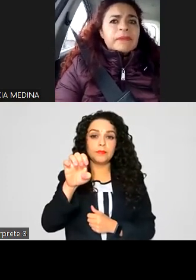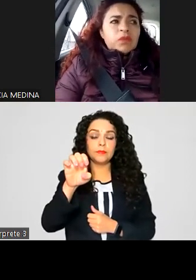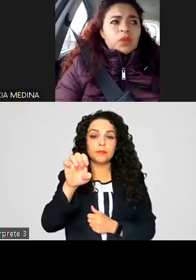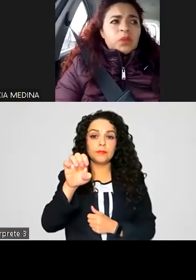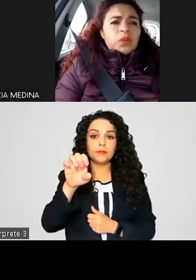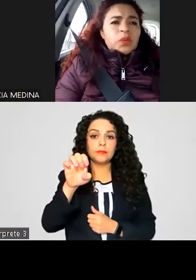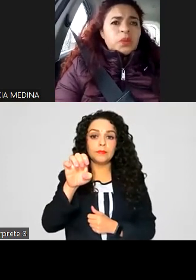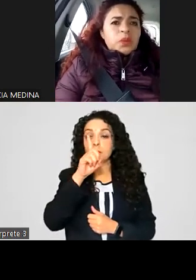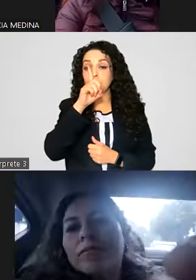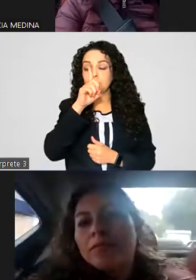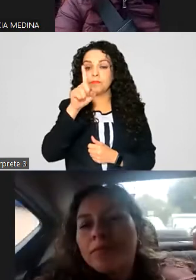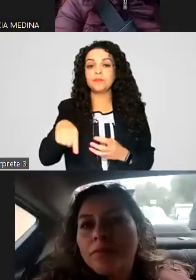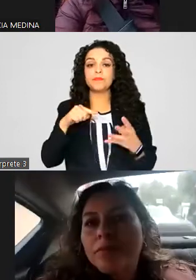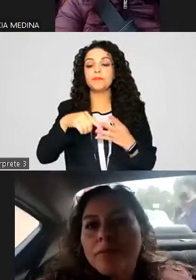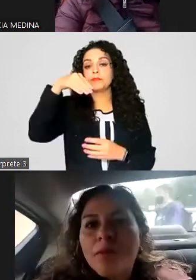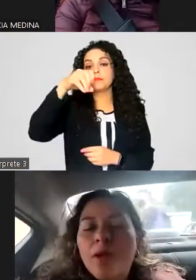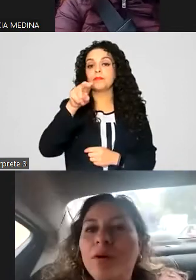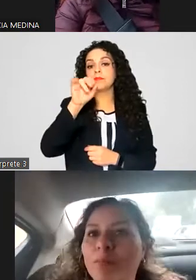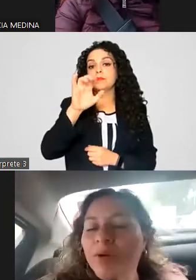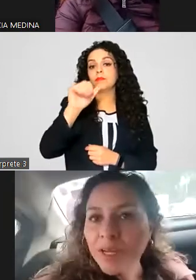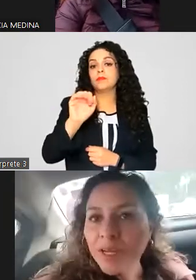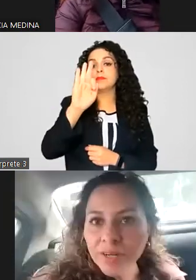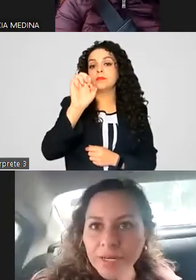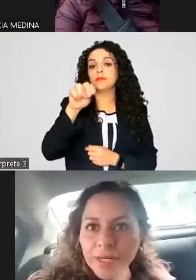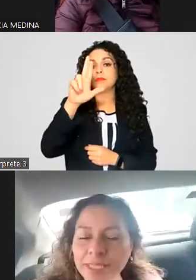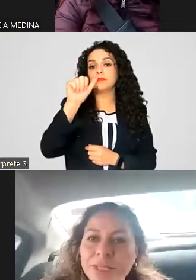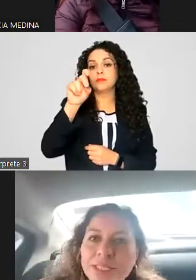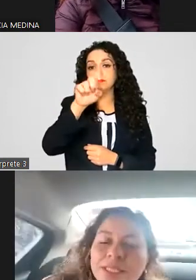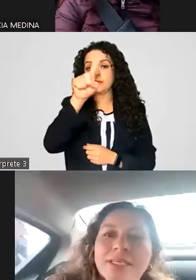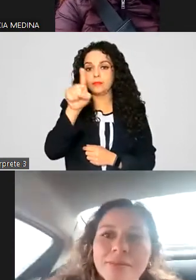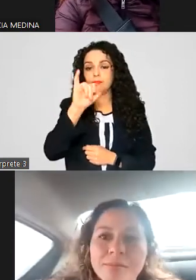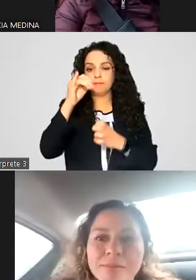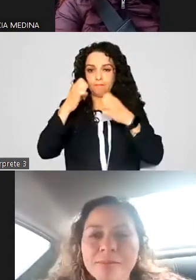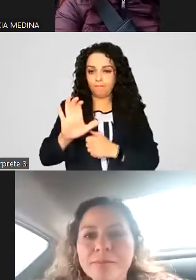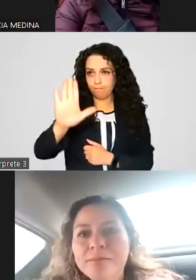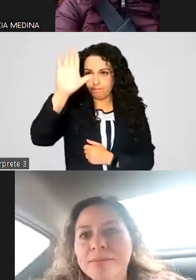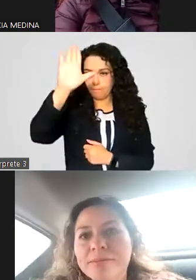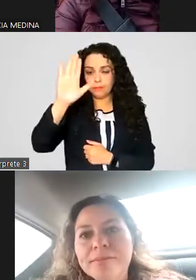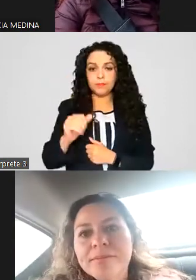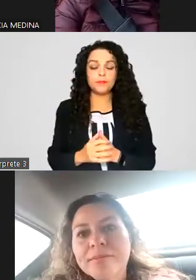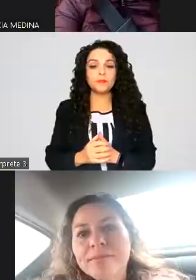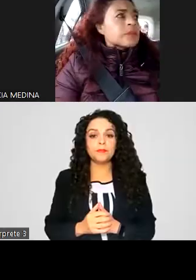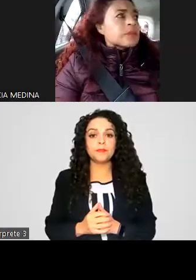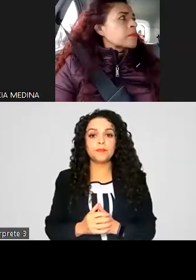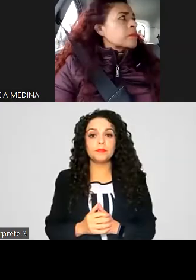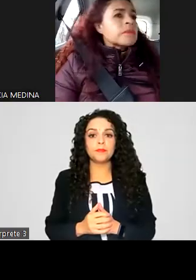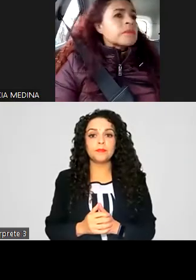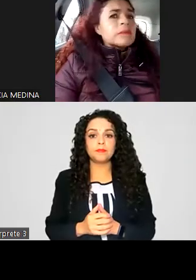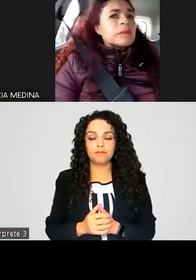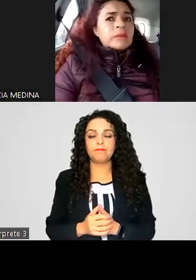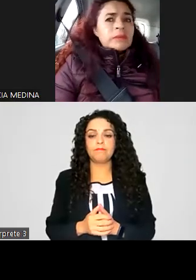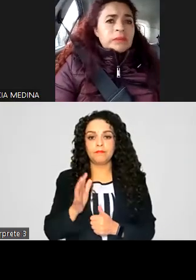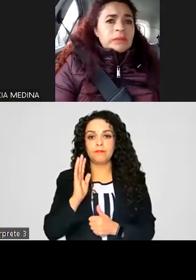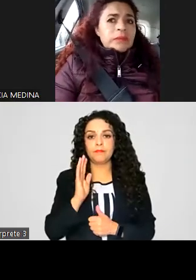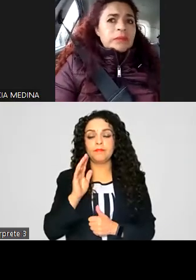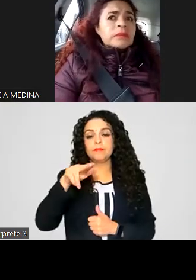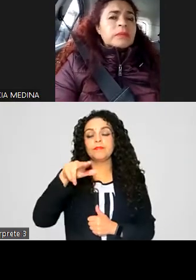Diputada Mónica Fernández César. Mónica Fernández, presente. Sí, se toma la asistencia de la diputada